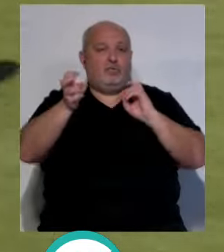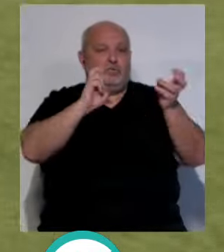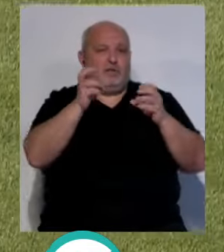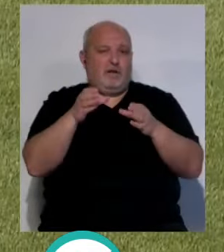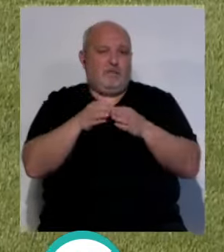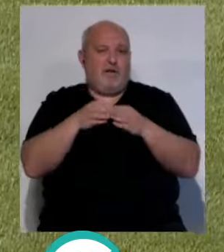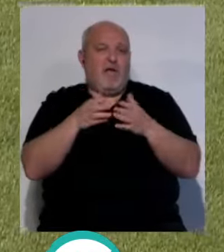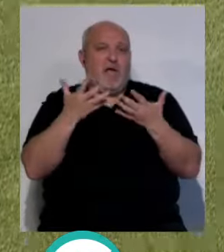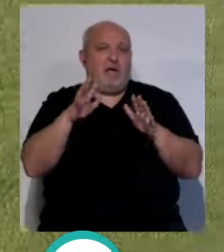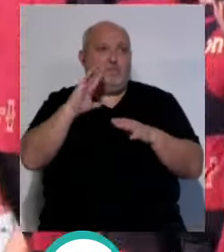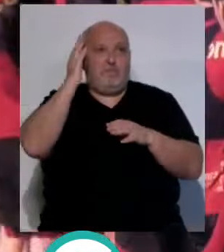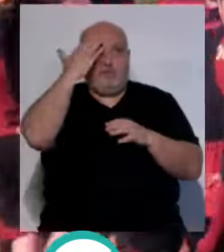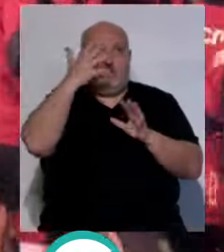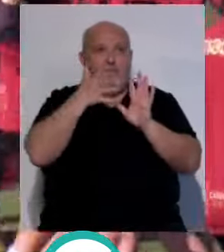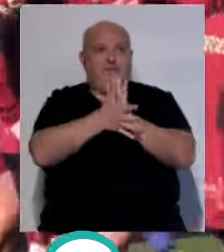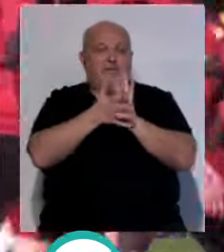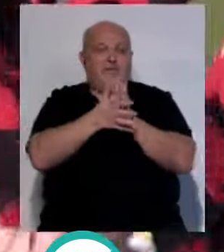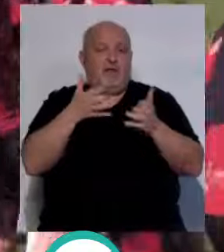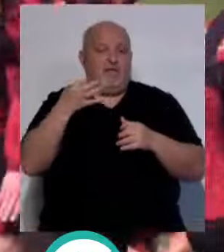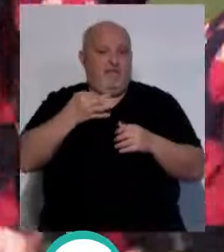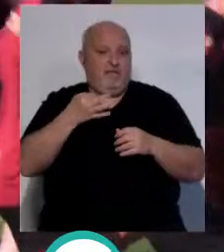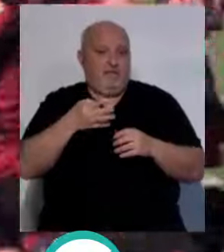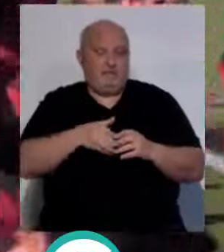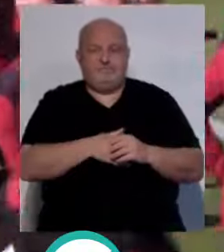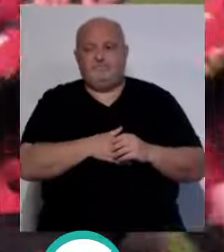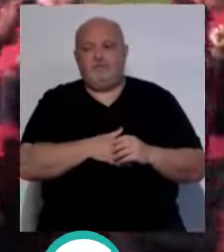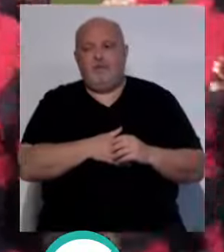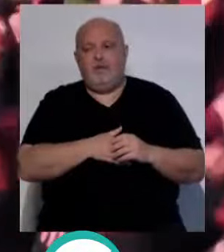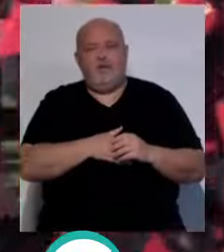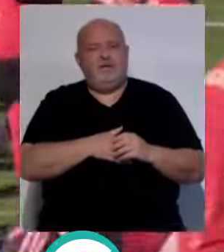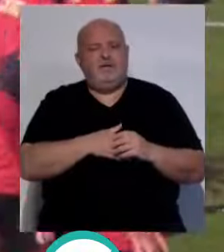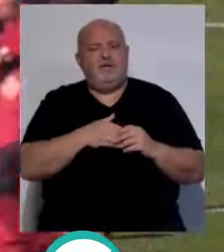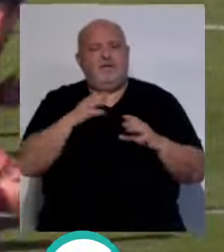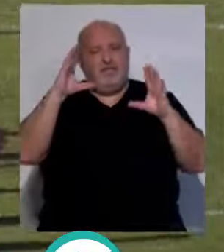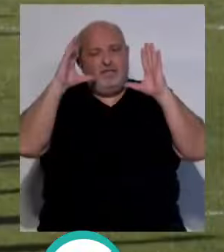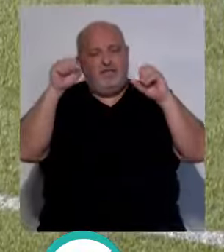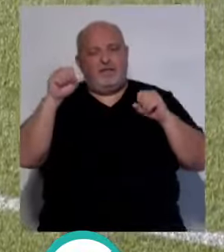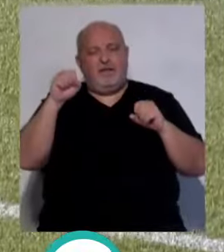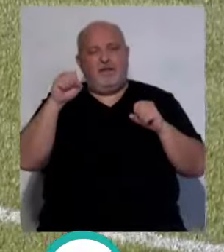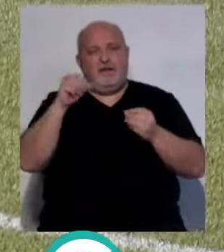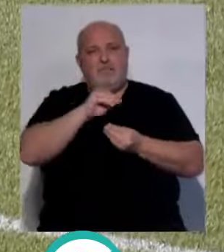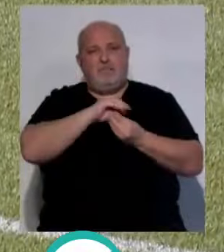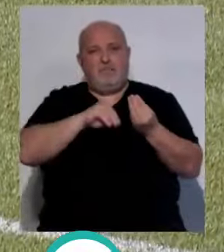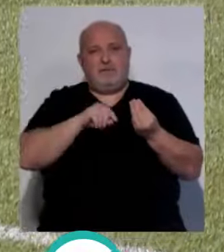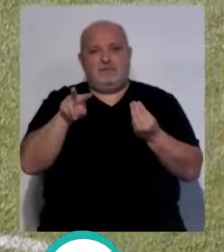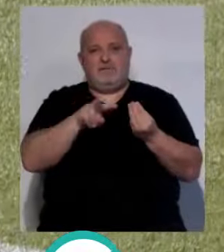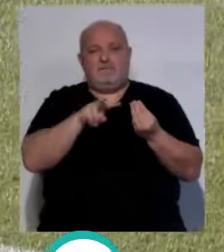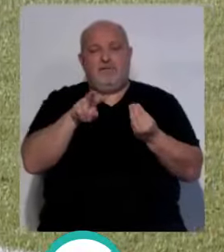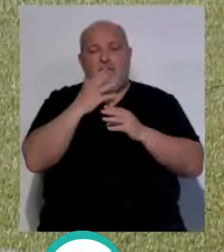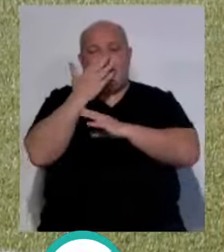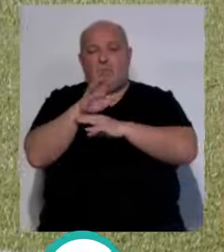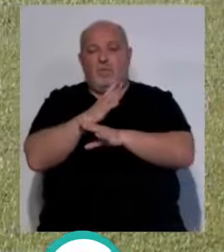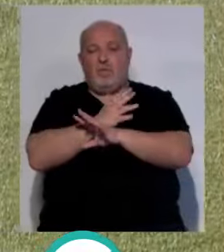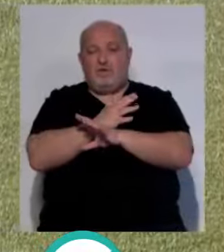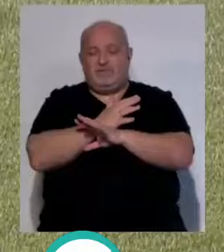que están jugando, aunque lo principal es lo que dice Luisa, hay que ganar. Sí, pero hablando del Celta y de Las Palmas, la actitud de los